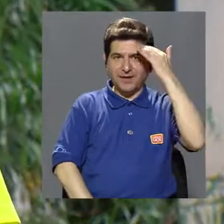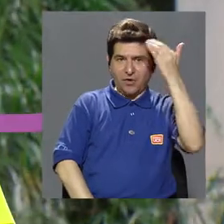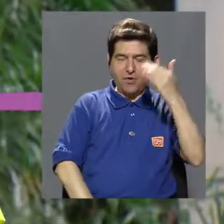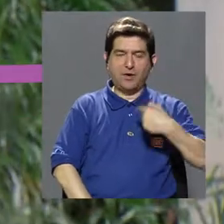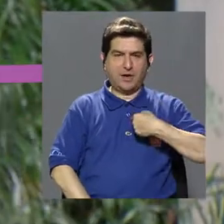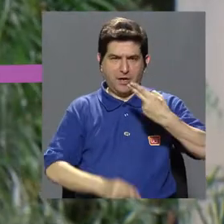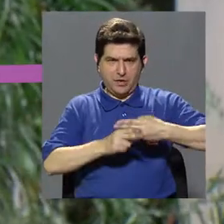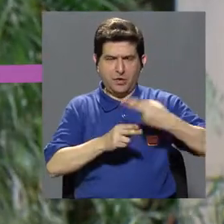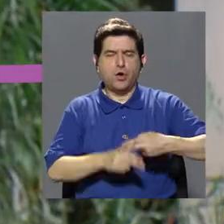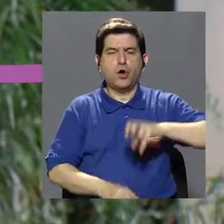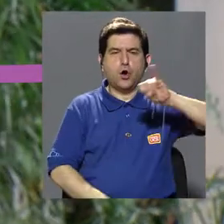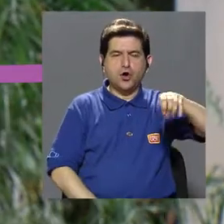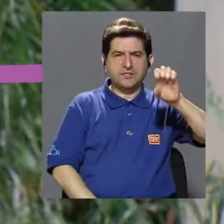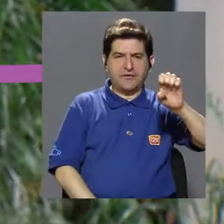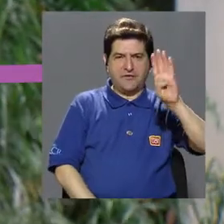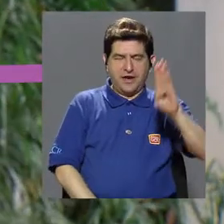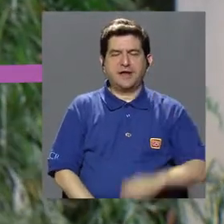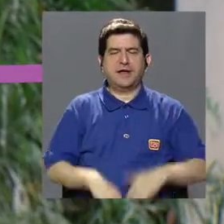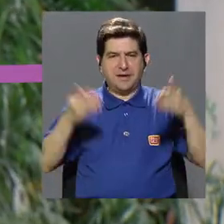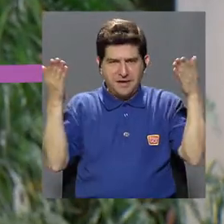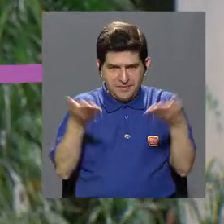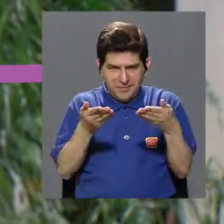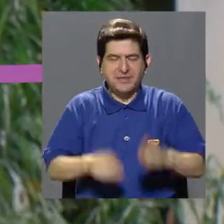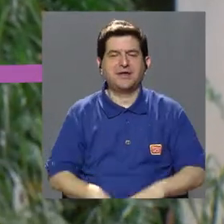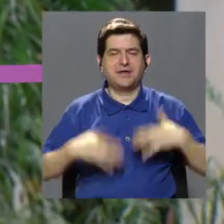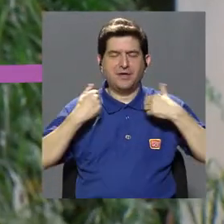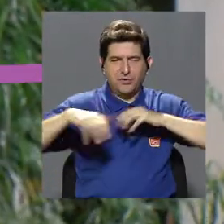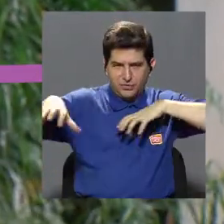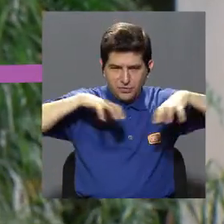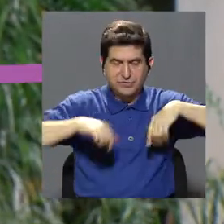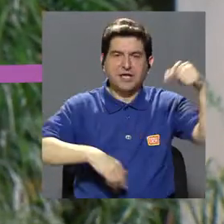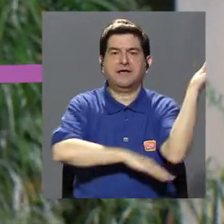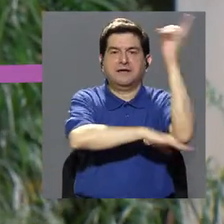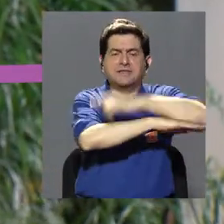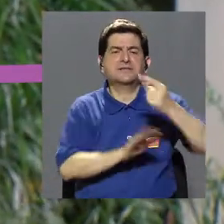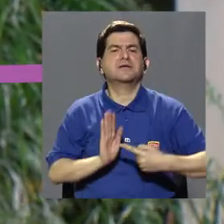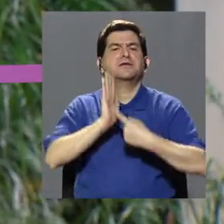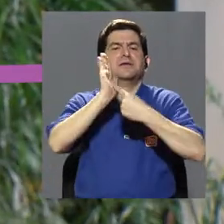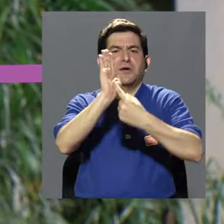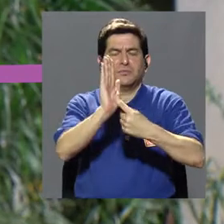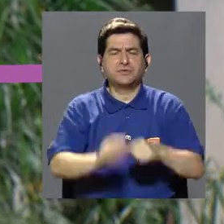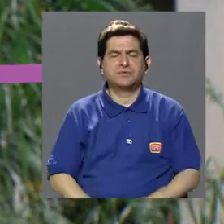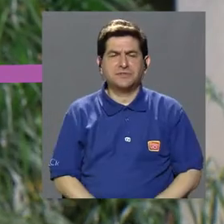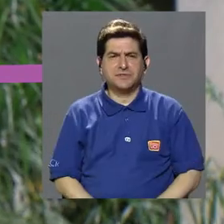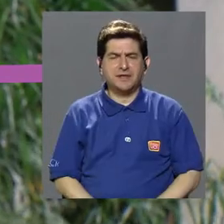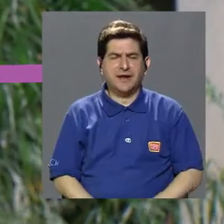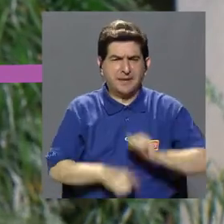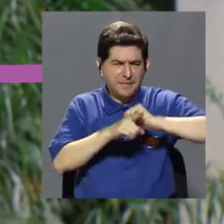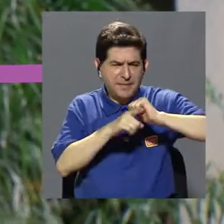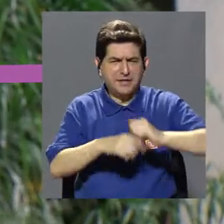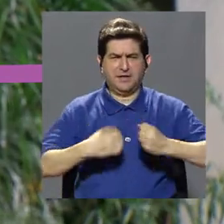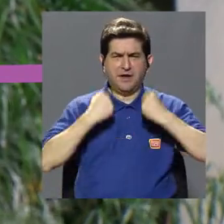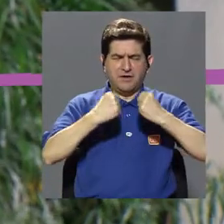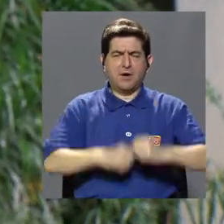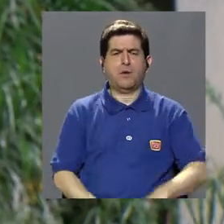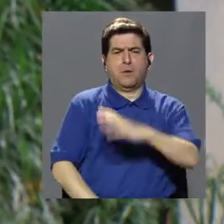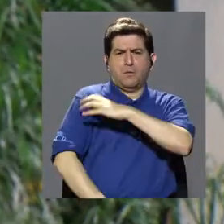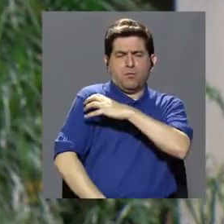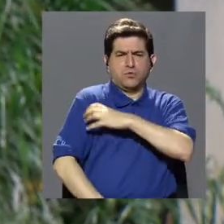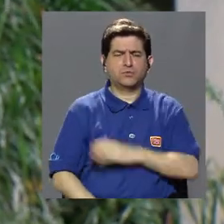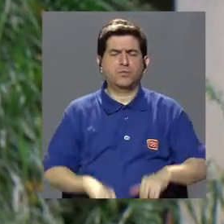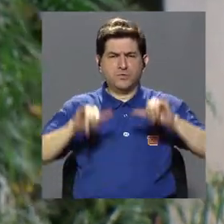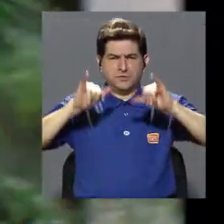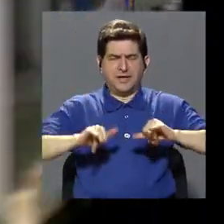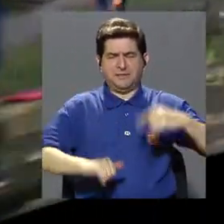Hola, mi nombre es José Enrique Berenes, bienvenidos a Salud Movimiento y el día de hoy les voy a mostrar ejercicios para fortalecer los músculos